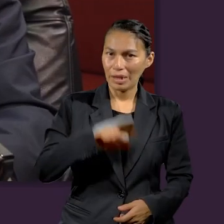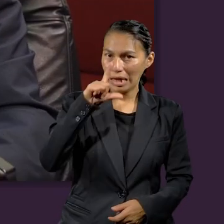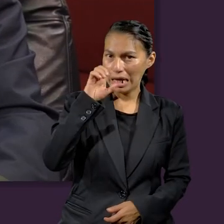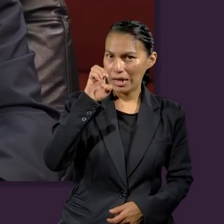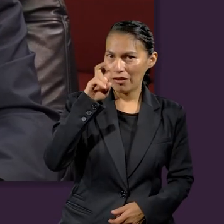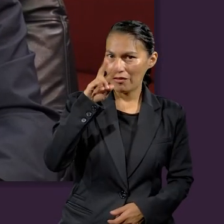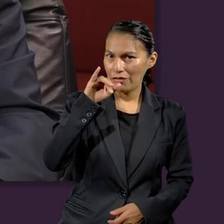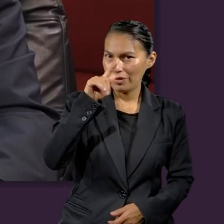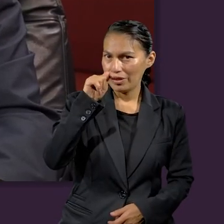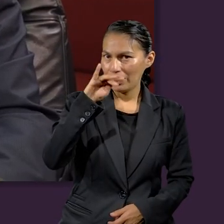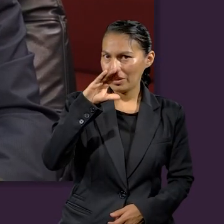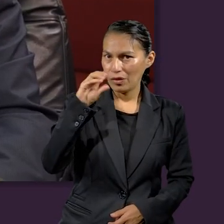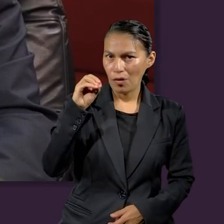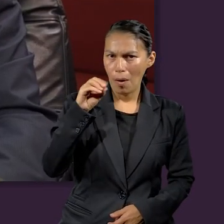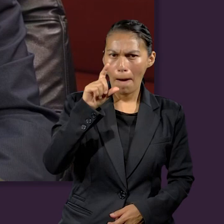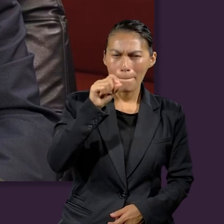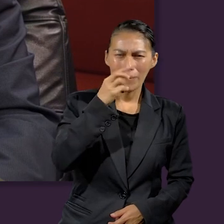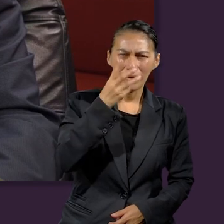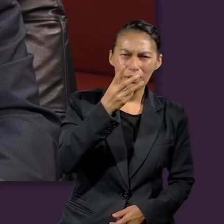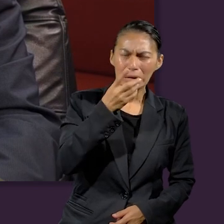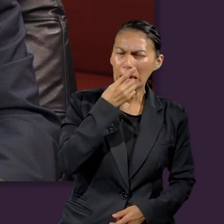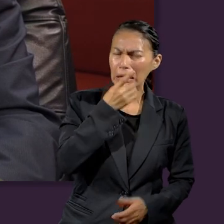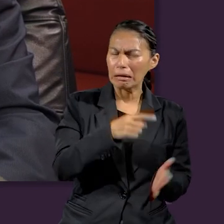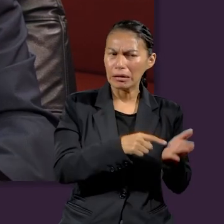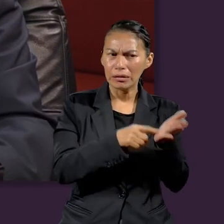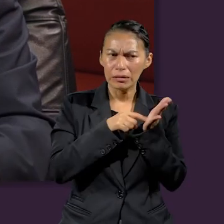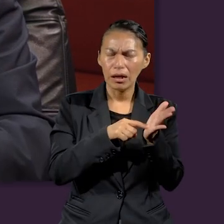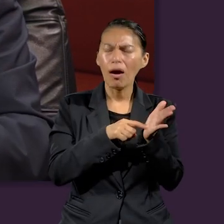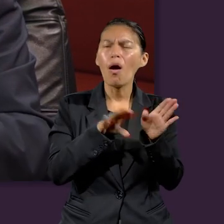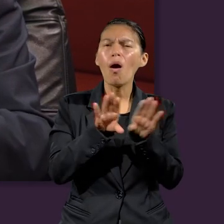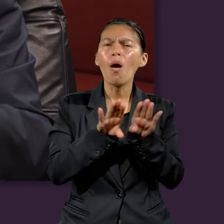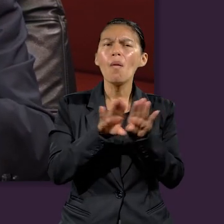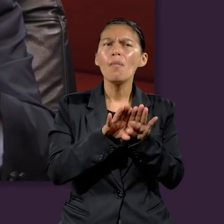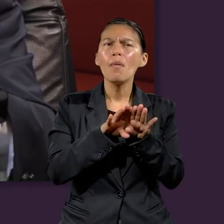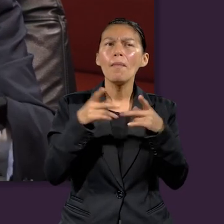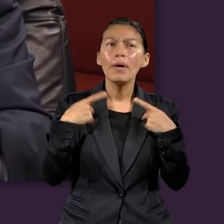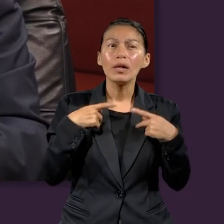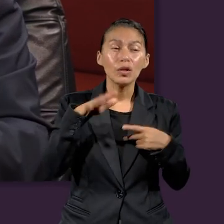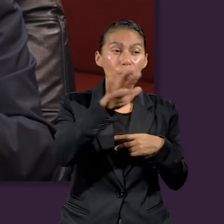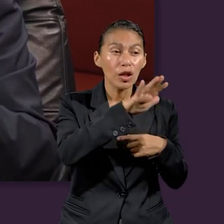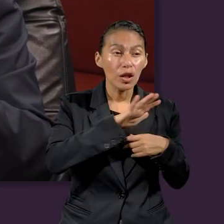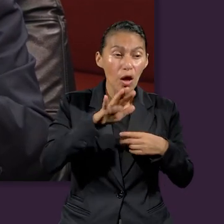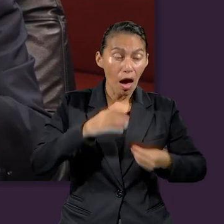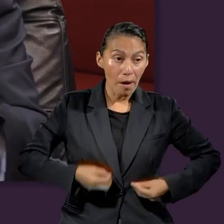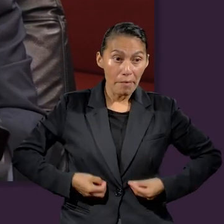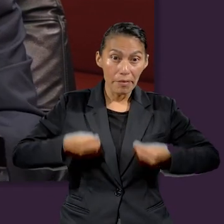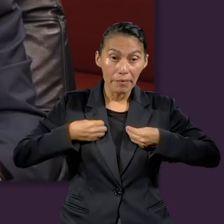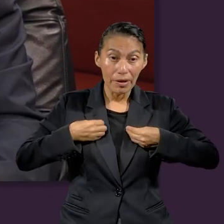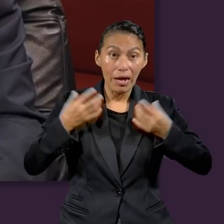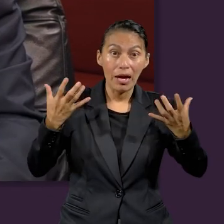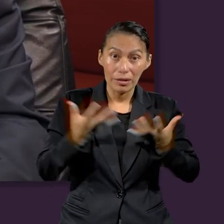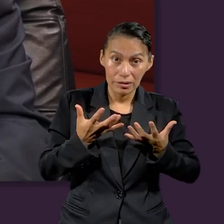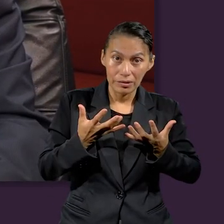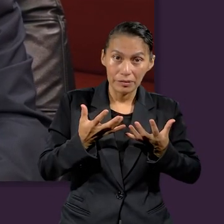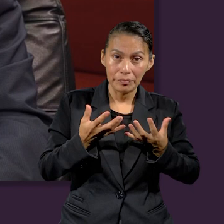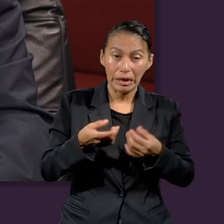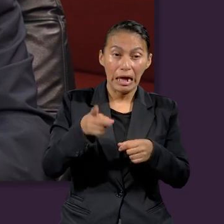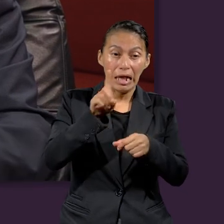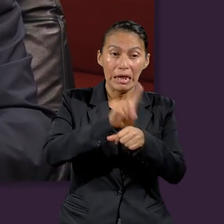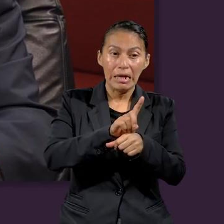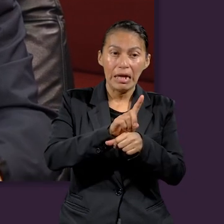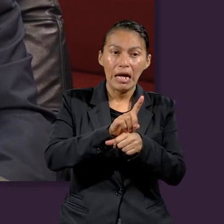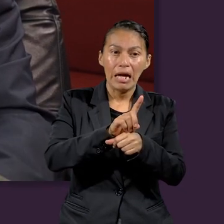Levítico 23 nos presenta la manera en que el pueblo debía vivir y la actitud que debía asumir